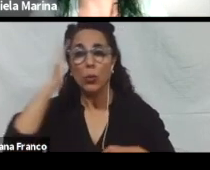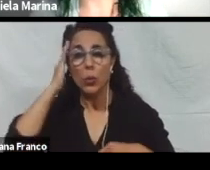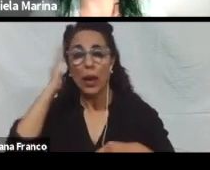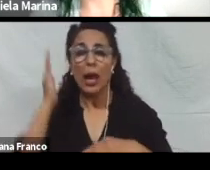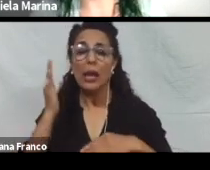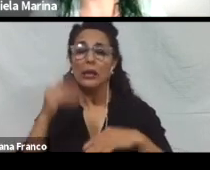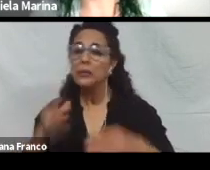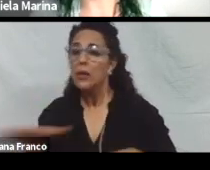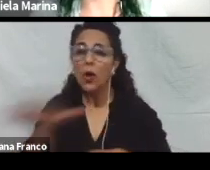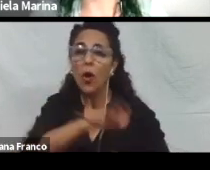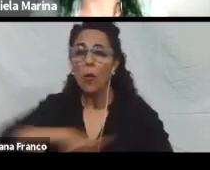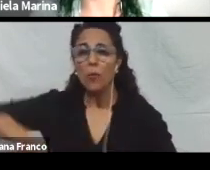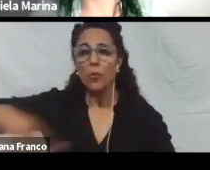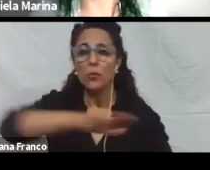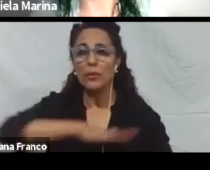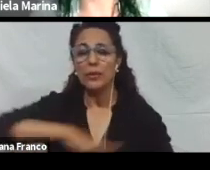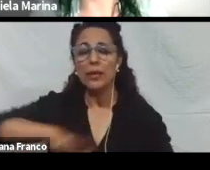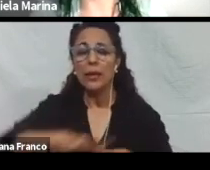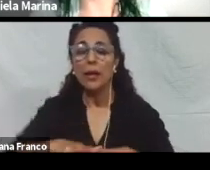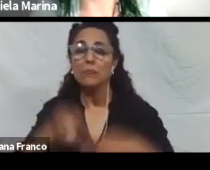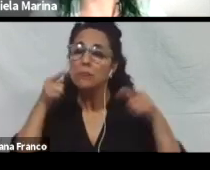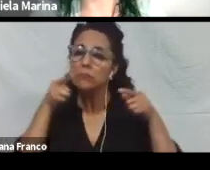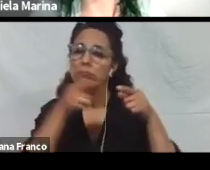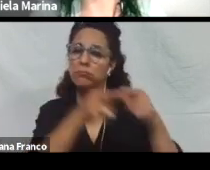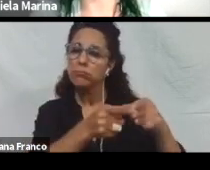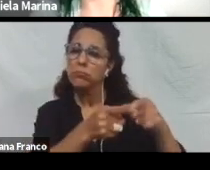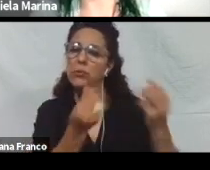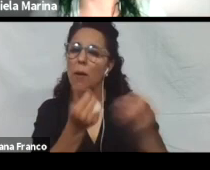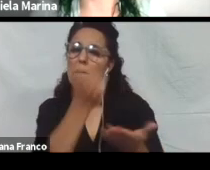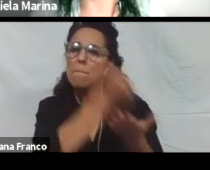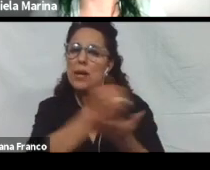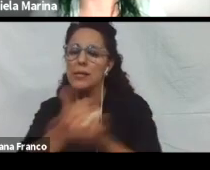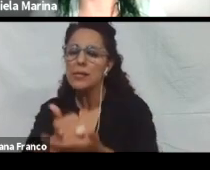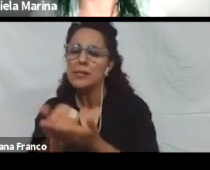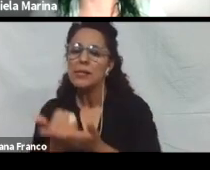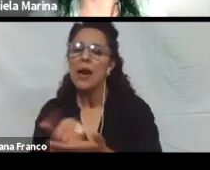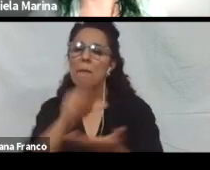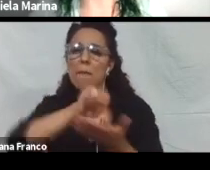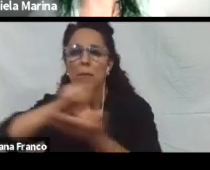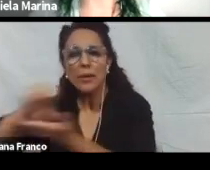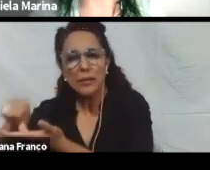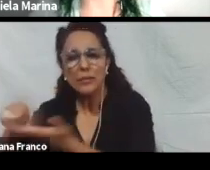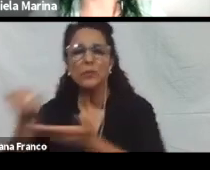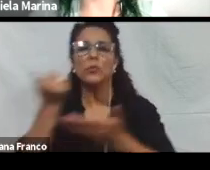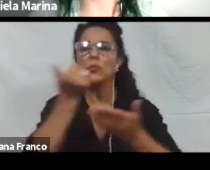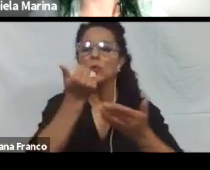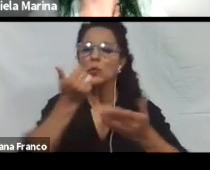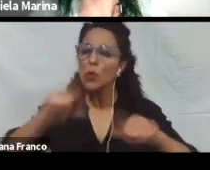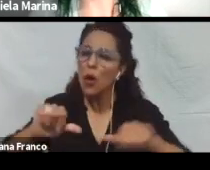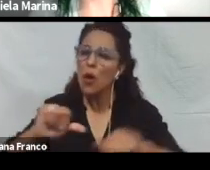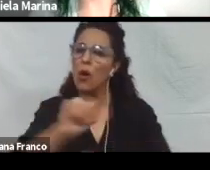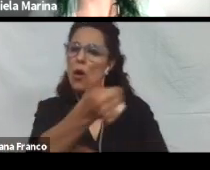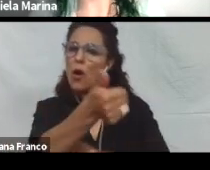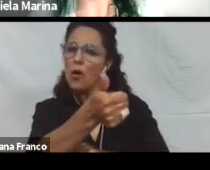Es decir, respecto al aprendizaje, está relacionada con la presencia, la participación y los logros de todos los estudiantes,